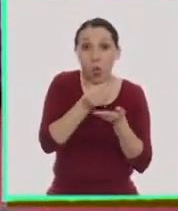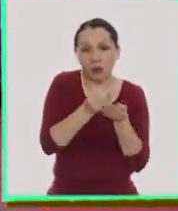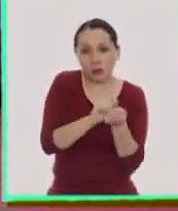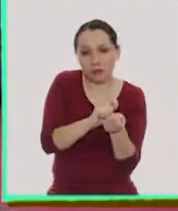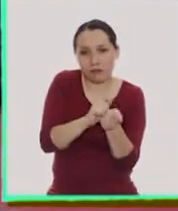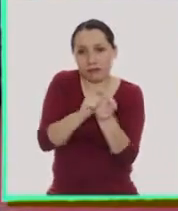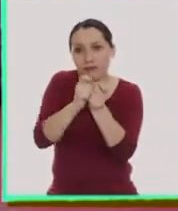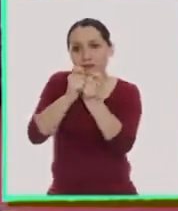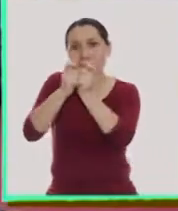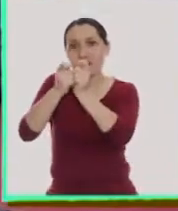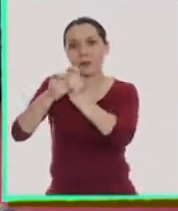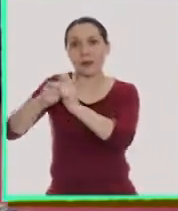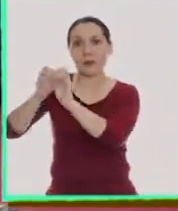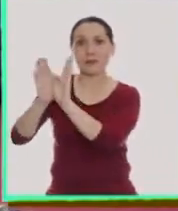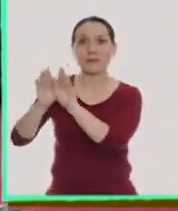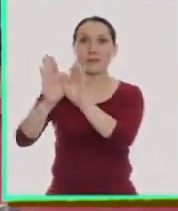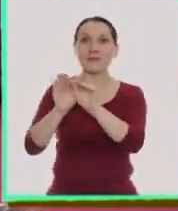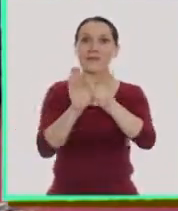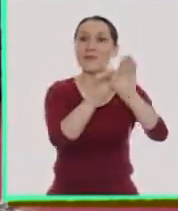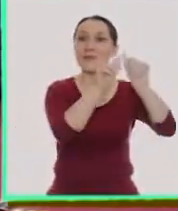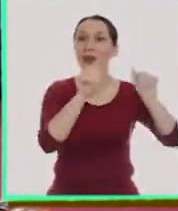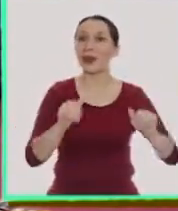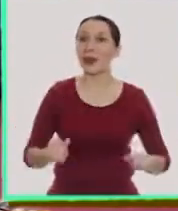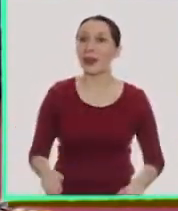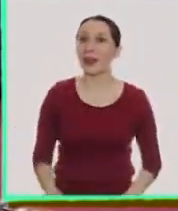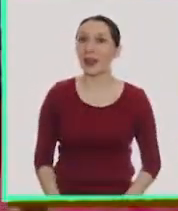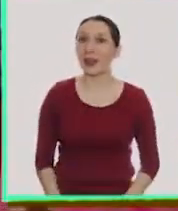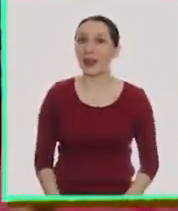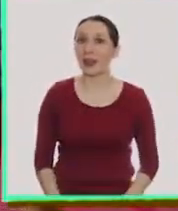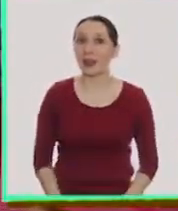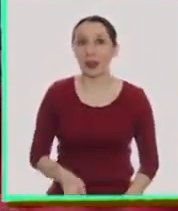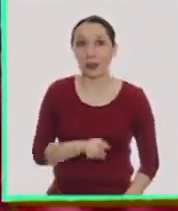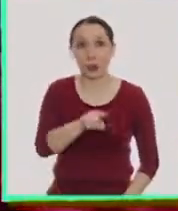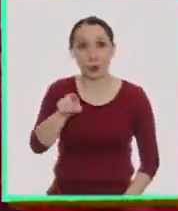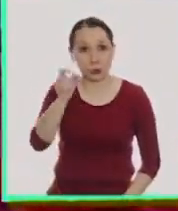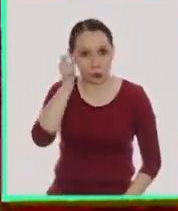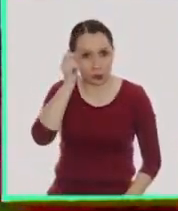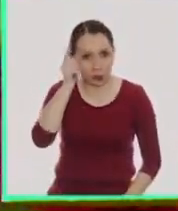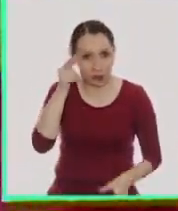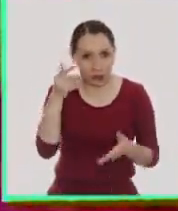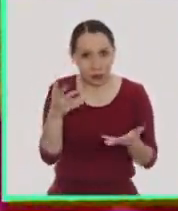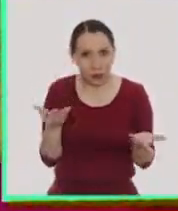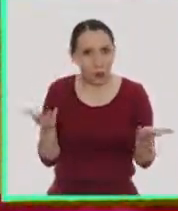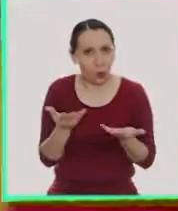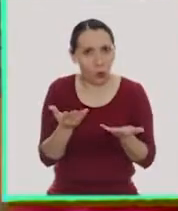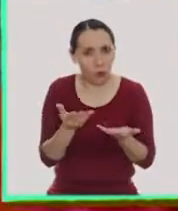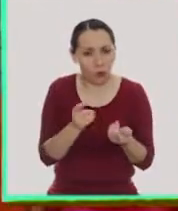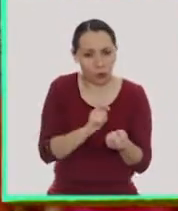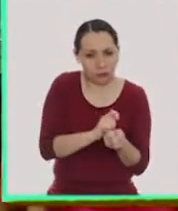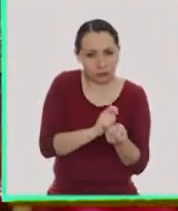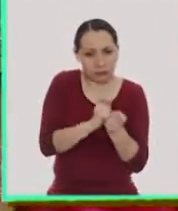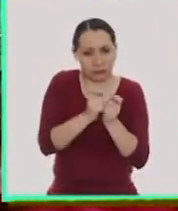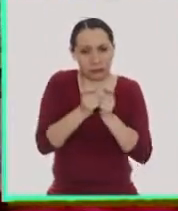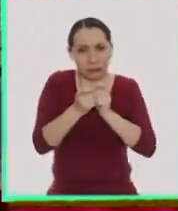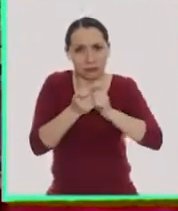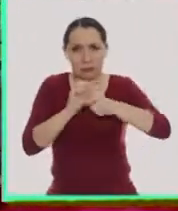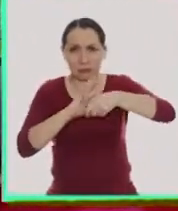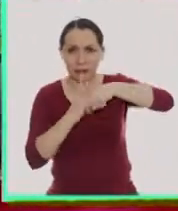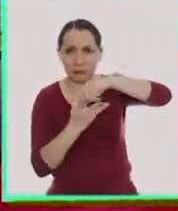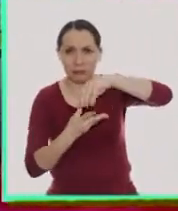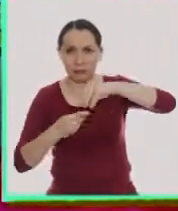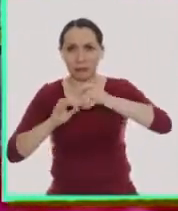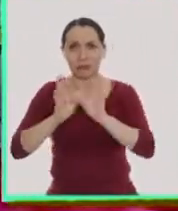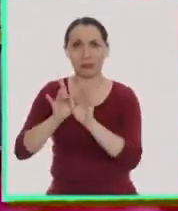su huevo hasta que se convierte en una mariposa. Ah, ¿ustedes sabían cómo era el proceso de